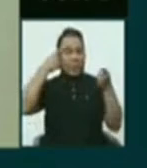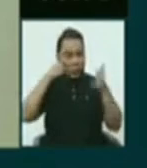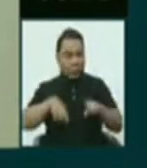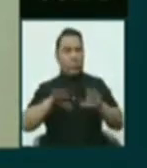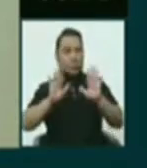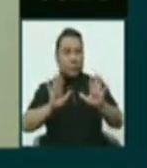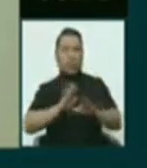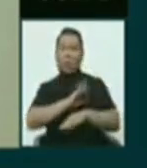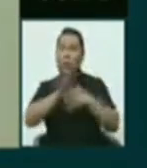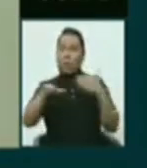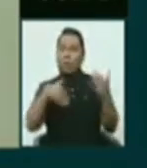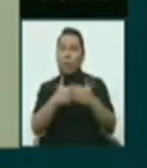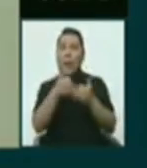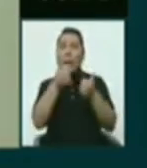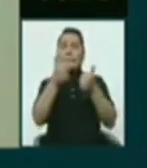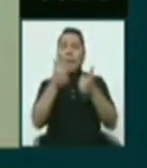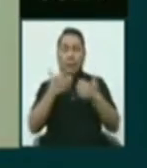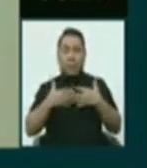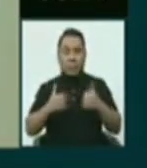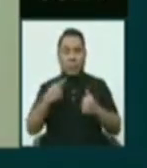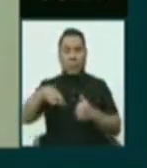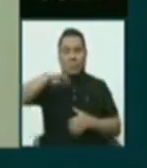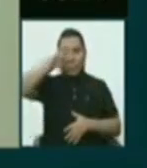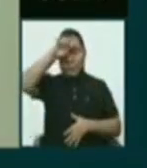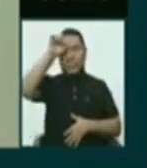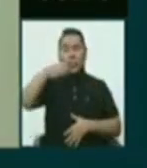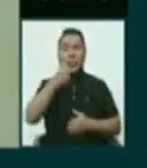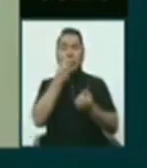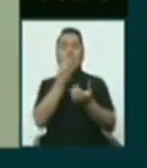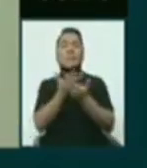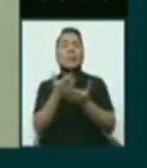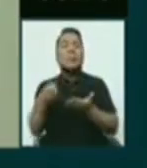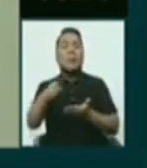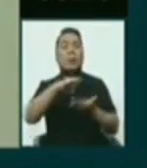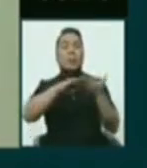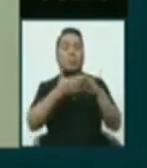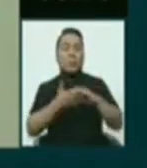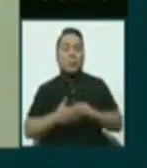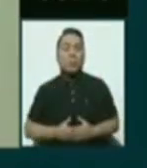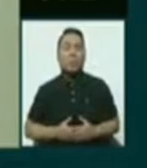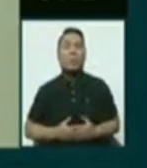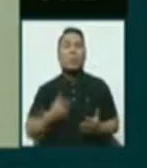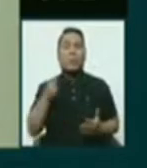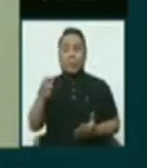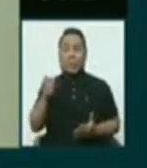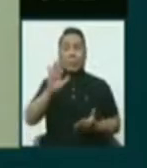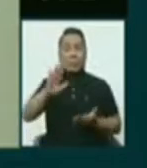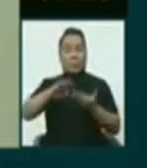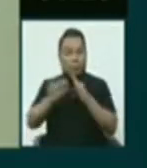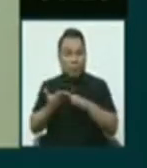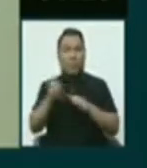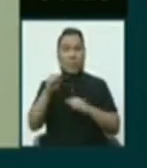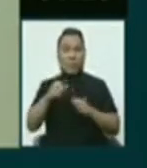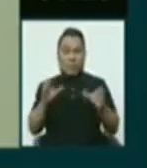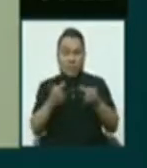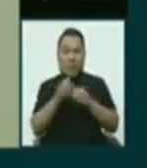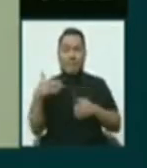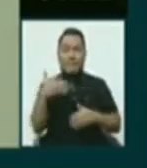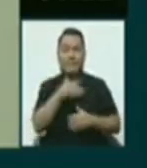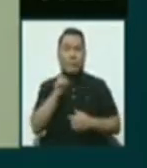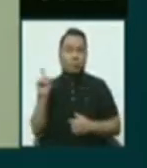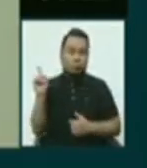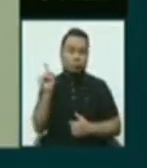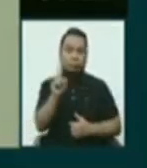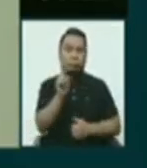Todo que sea para el bien del país, para el bien del pueblo, y por el pueblo, el FREPAC está presente.